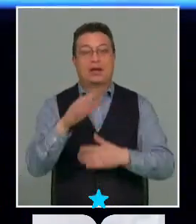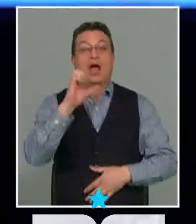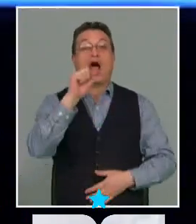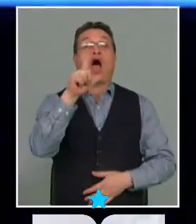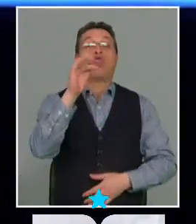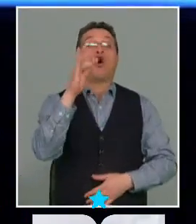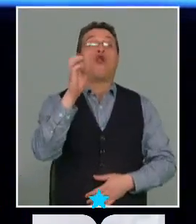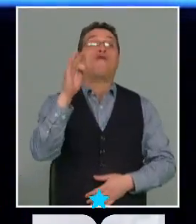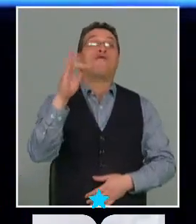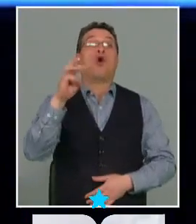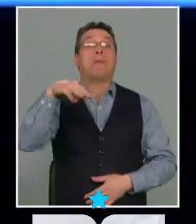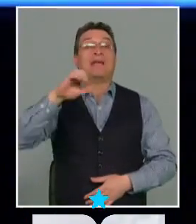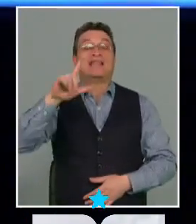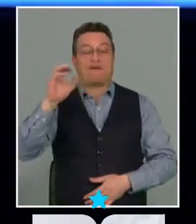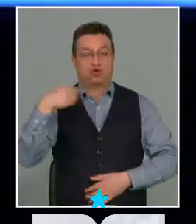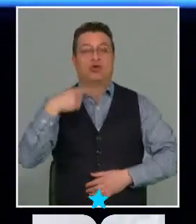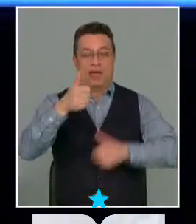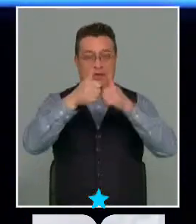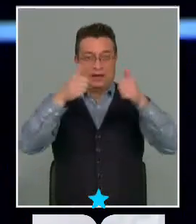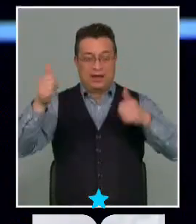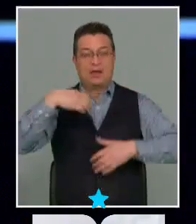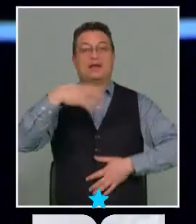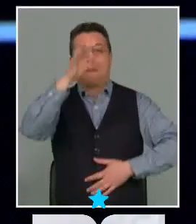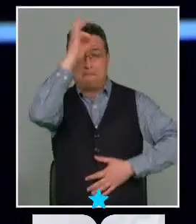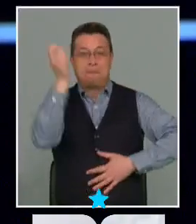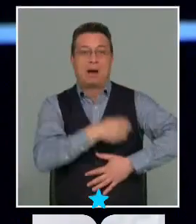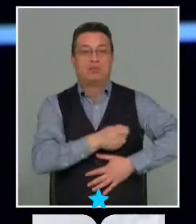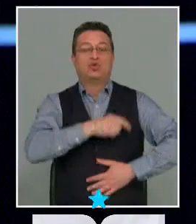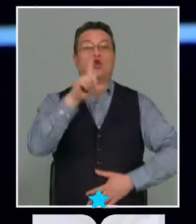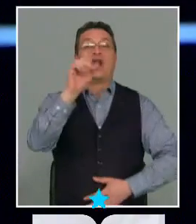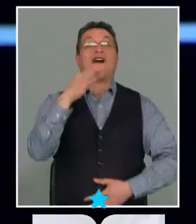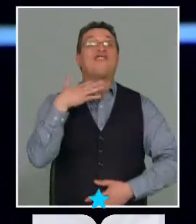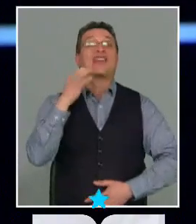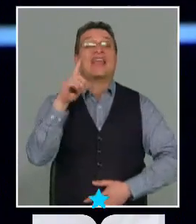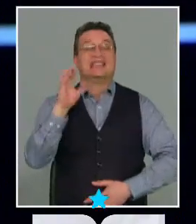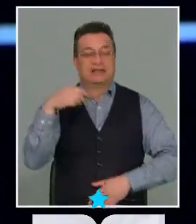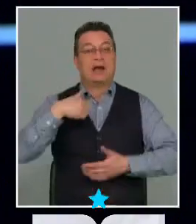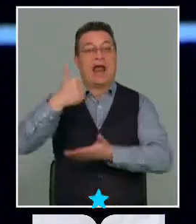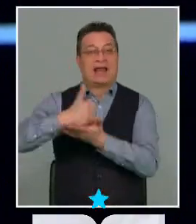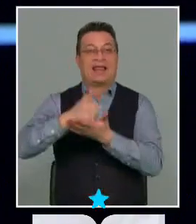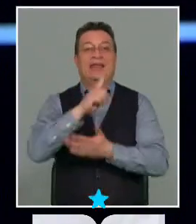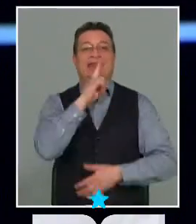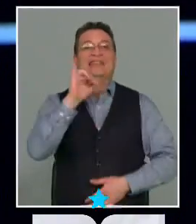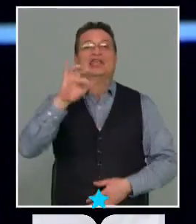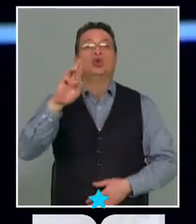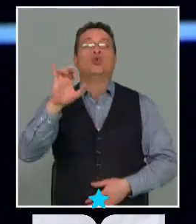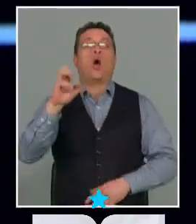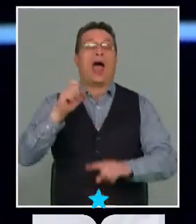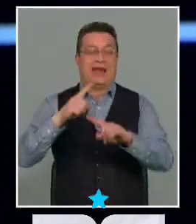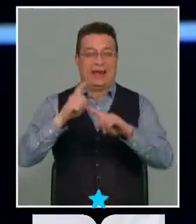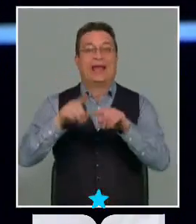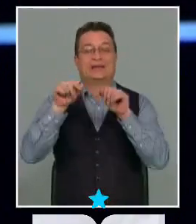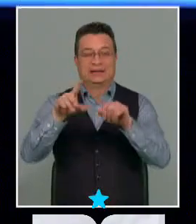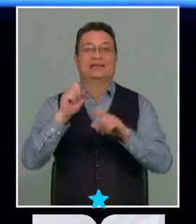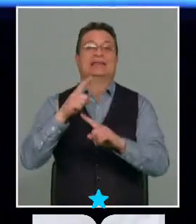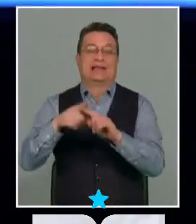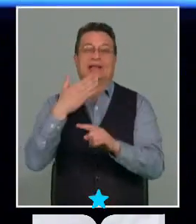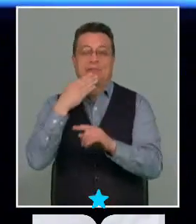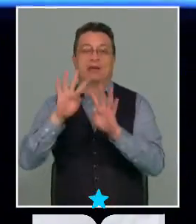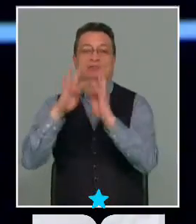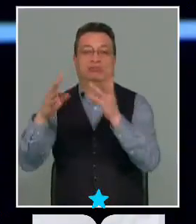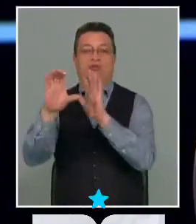Adolfo Millabur, dirigente de Mapuche, la Pienche, exalcalde de Tirúa y exconvencional constituyente. Adolfo, gracias por acompañarnos nuevamente en el programa.